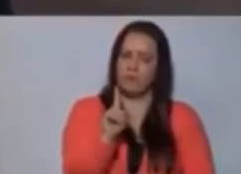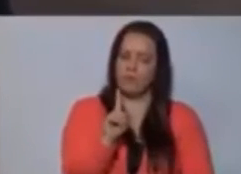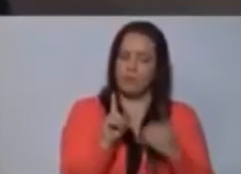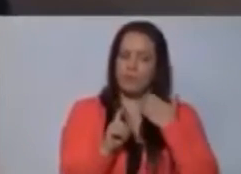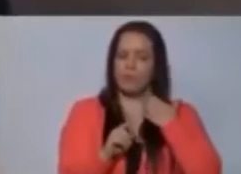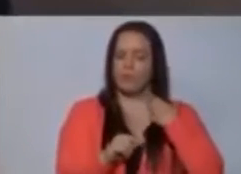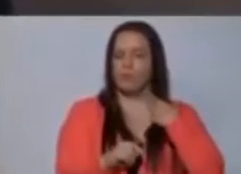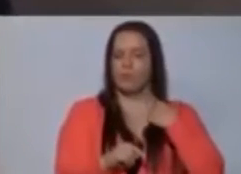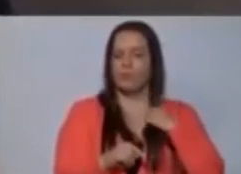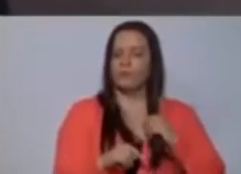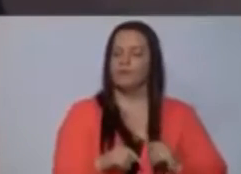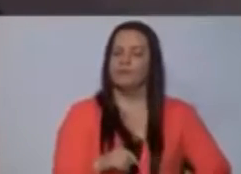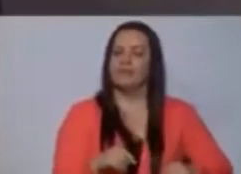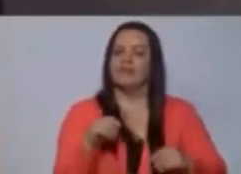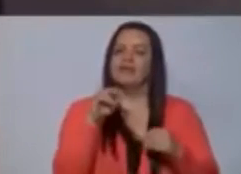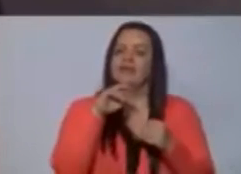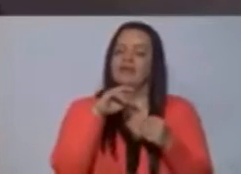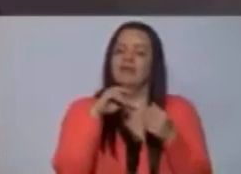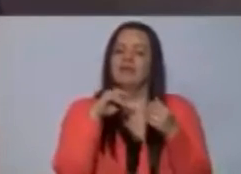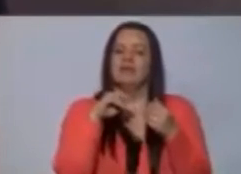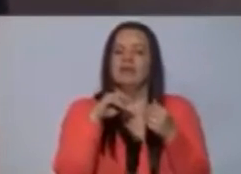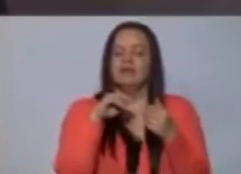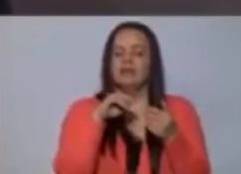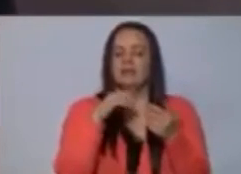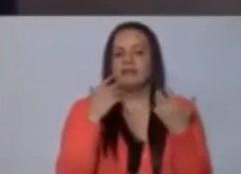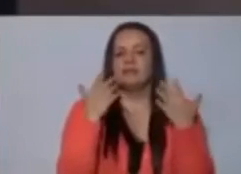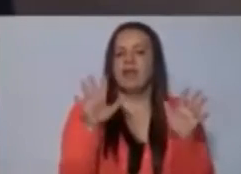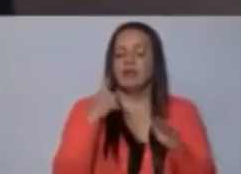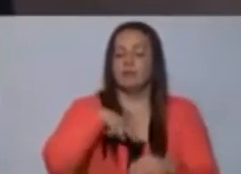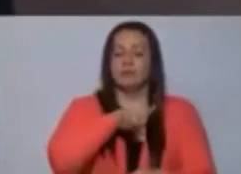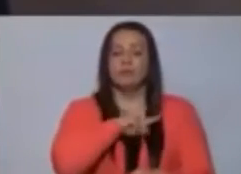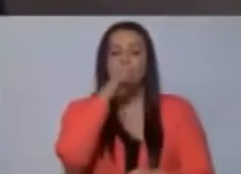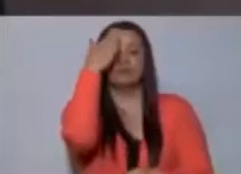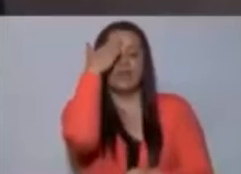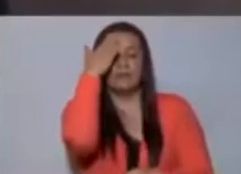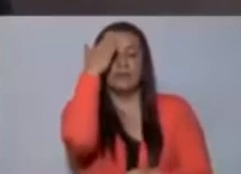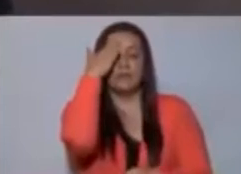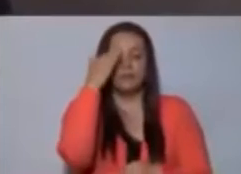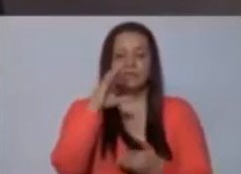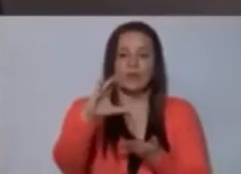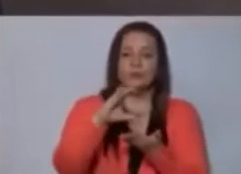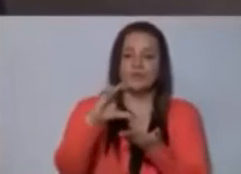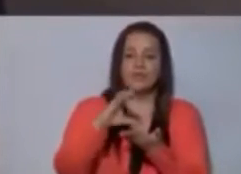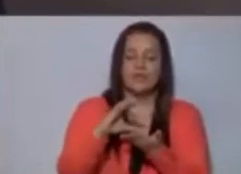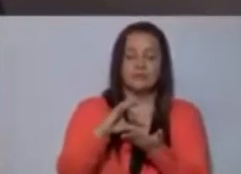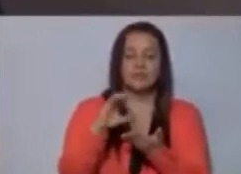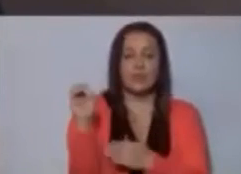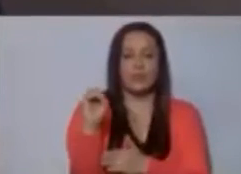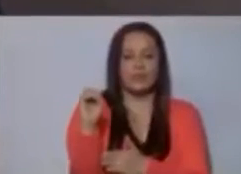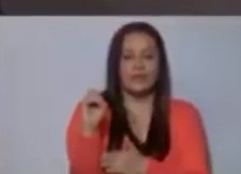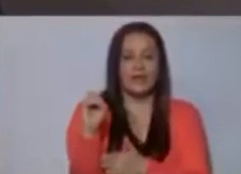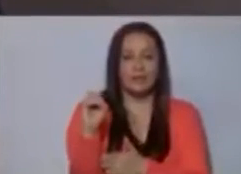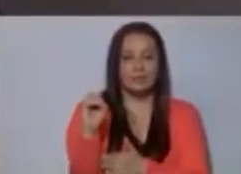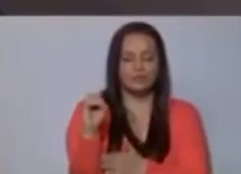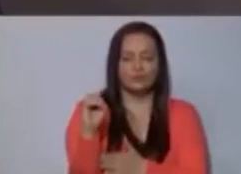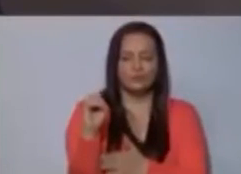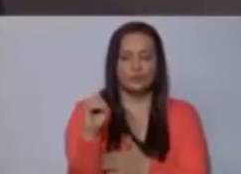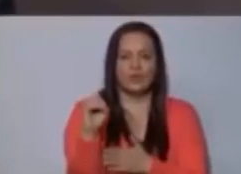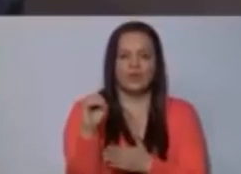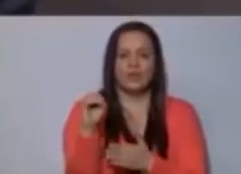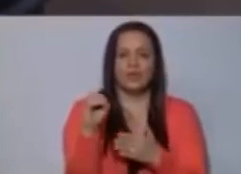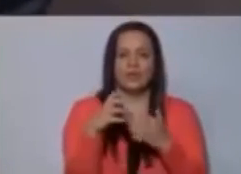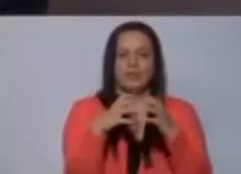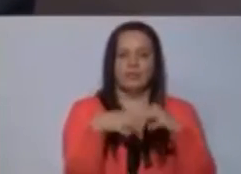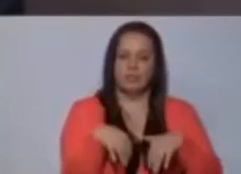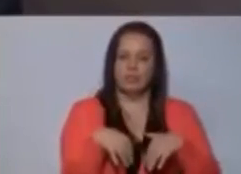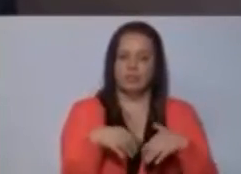Es que ya sabemos todos nosotros que los ingresos ordinarios se vinieron